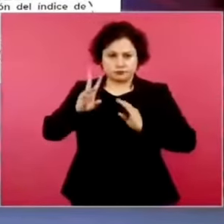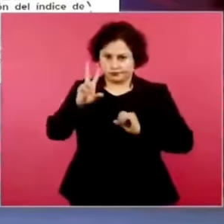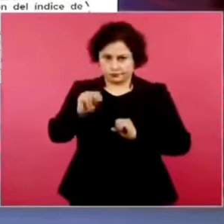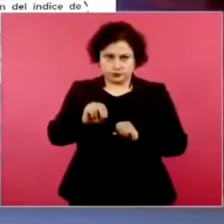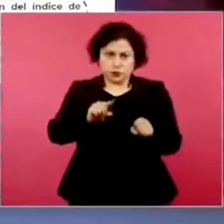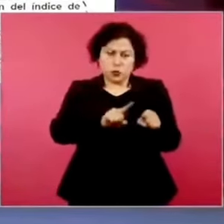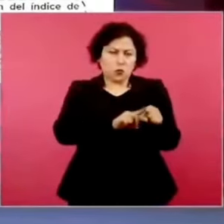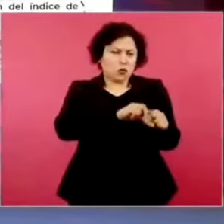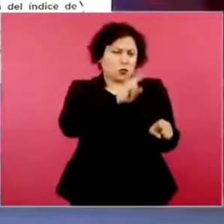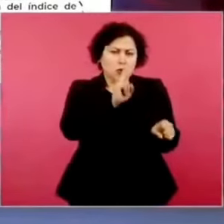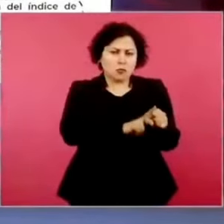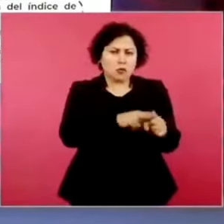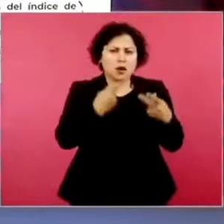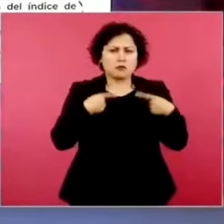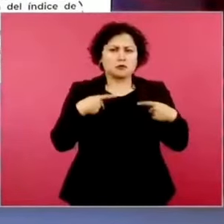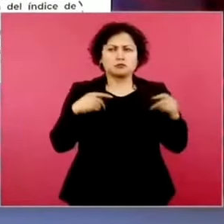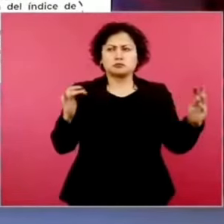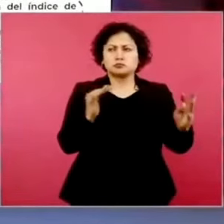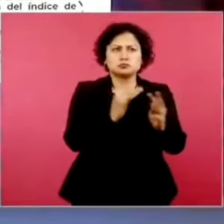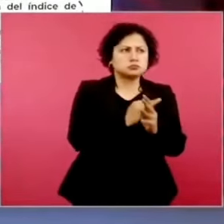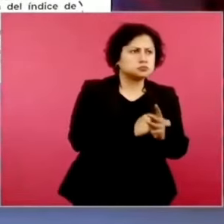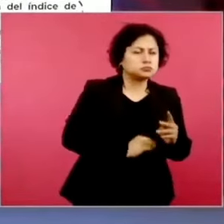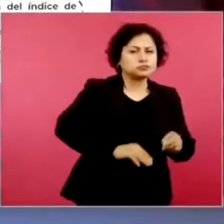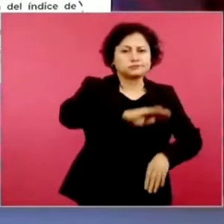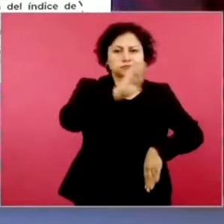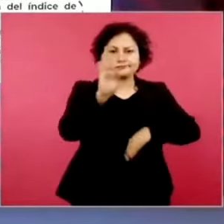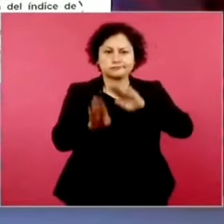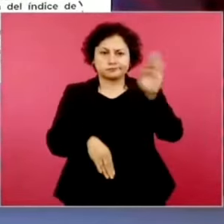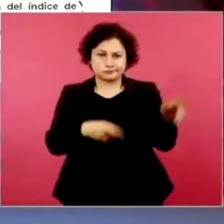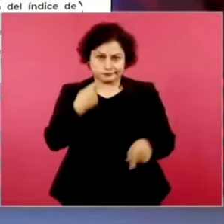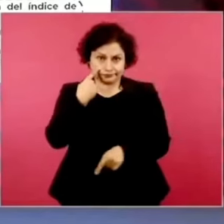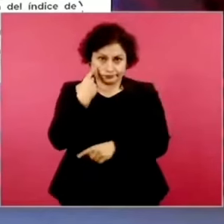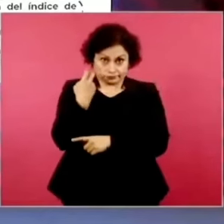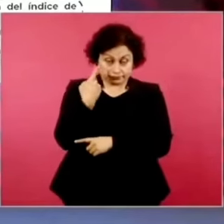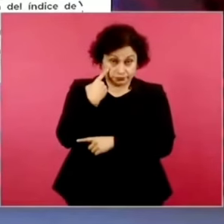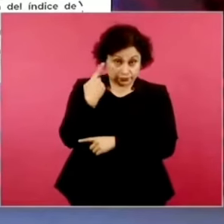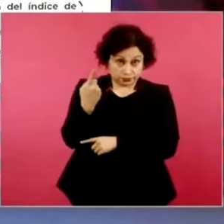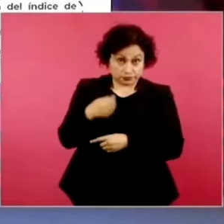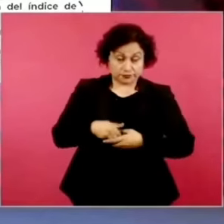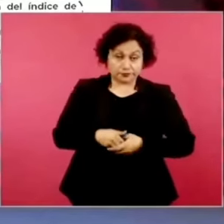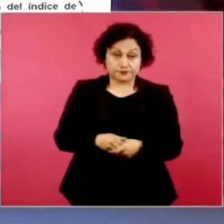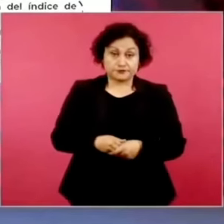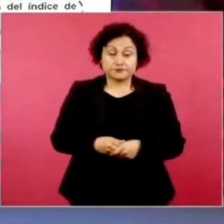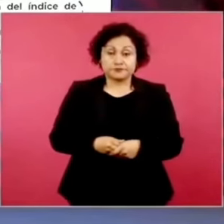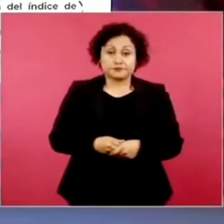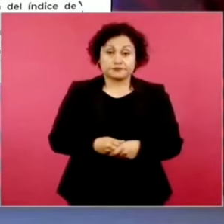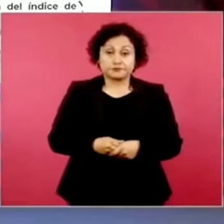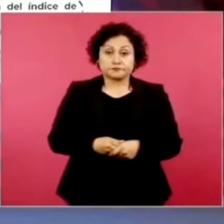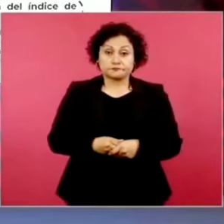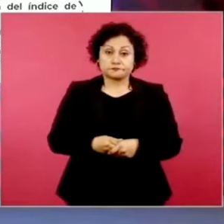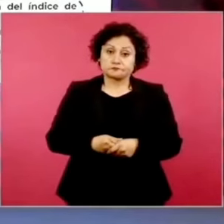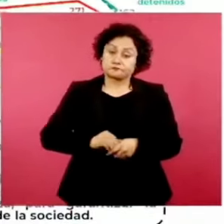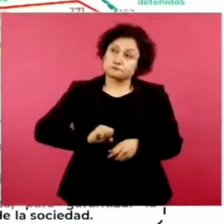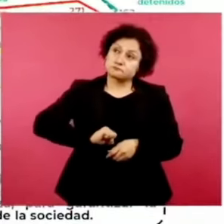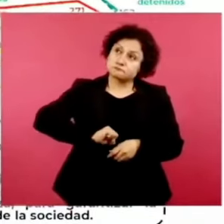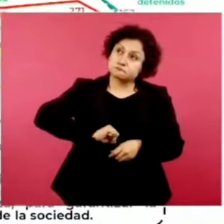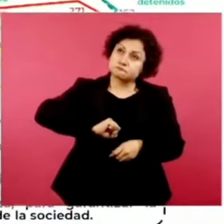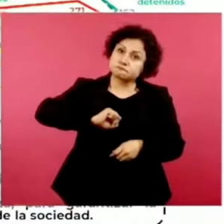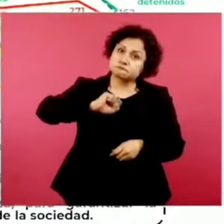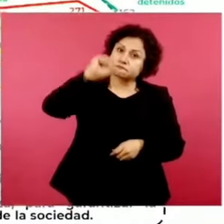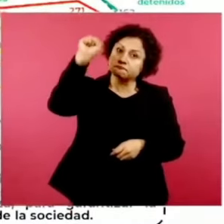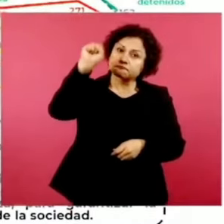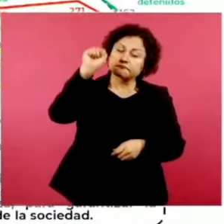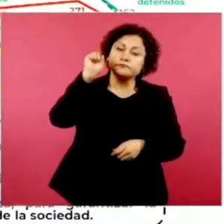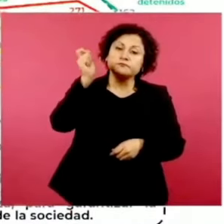Miren la punta. Miren, ¿cuándo en esos enfrentamientos